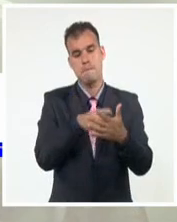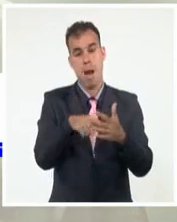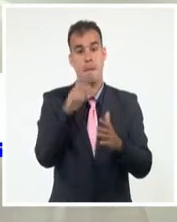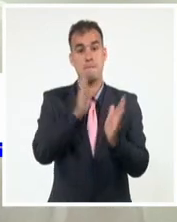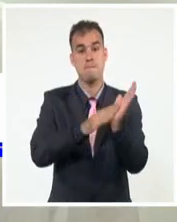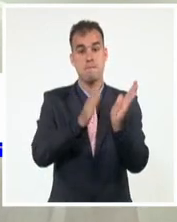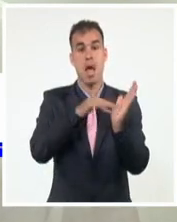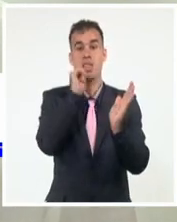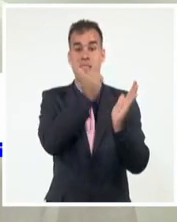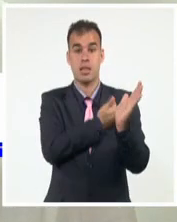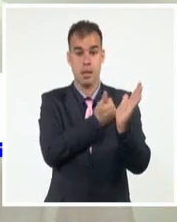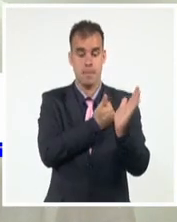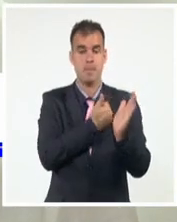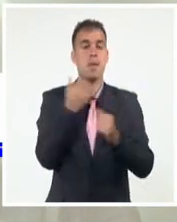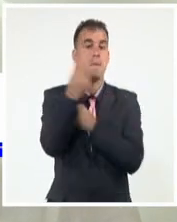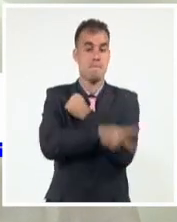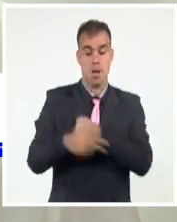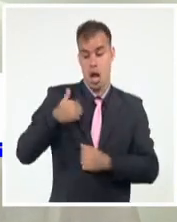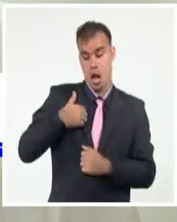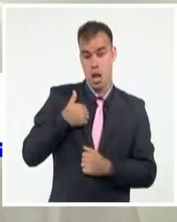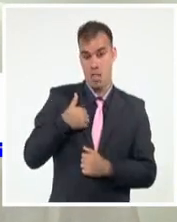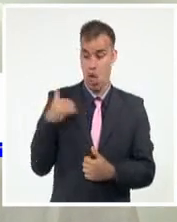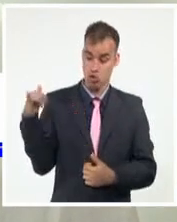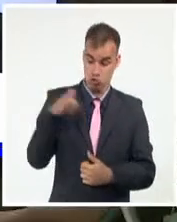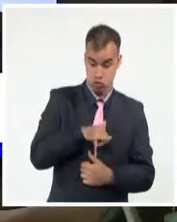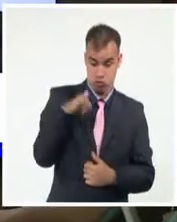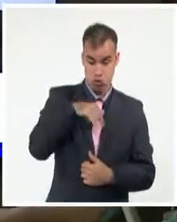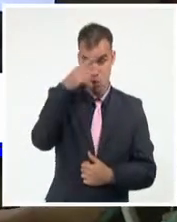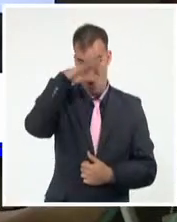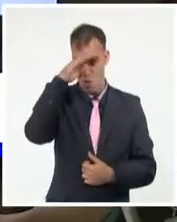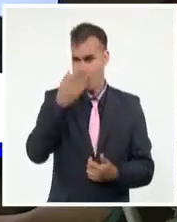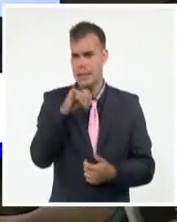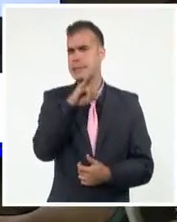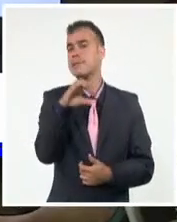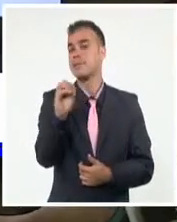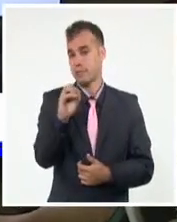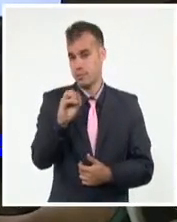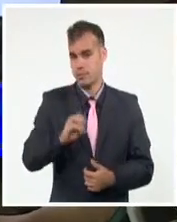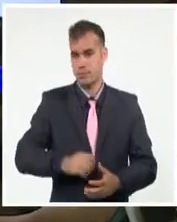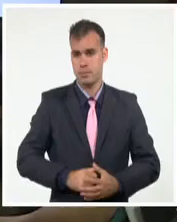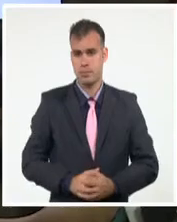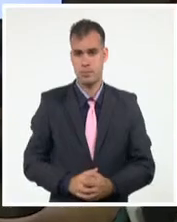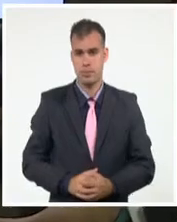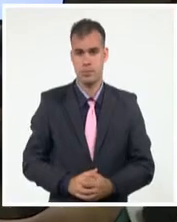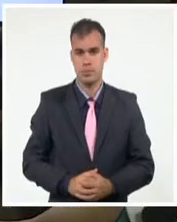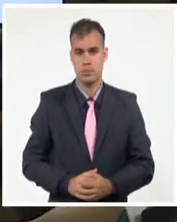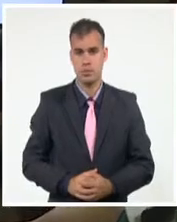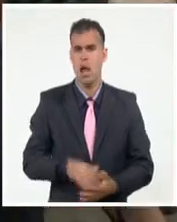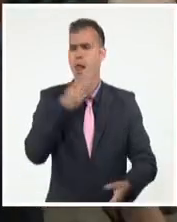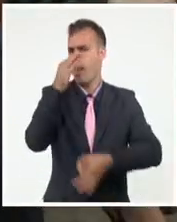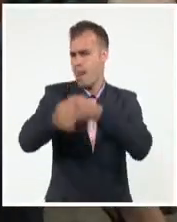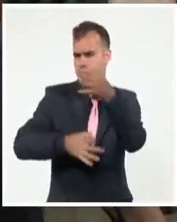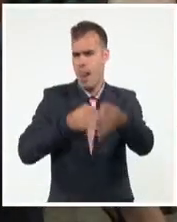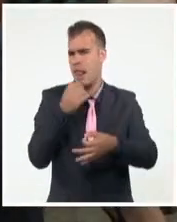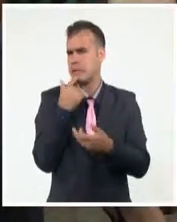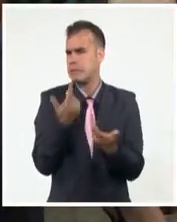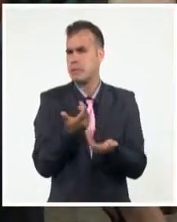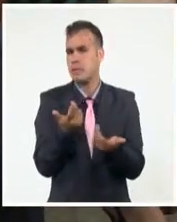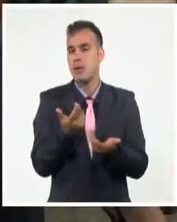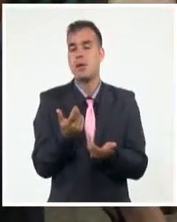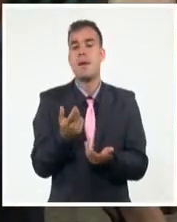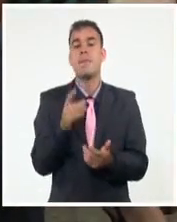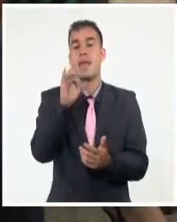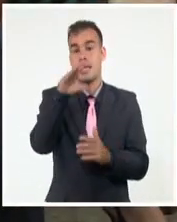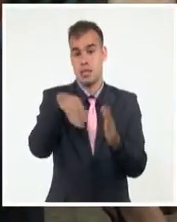desde Canadá solamente lleguen 60 vuelos. En declaraciones a la prensa García Granda afirmó que la primera quincena